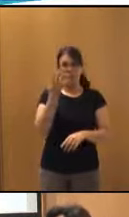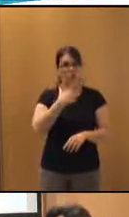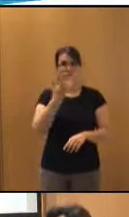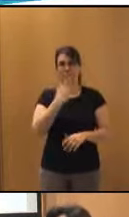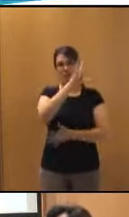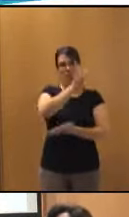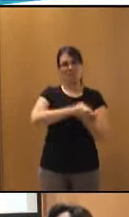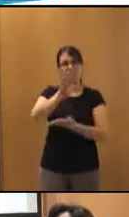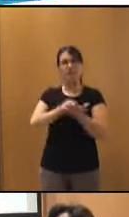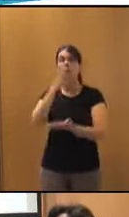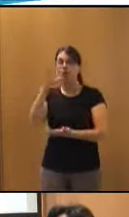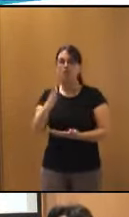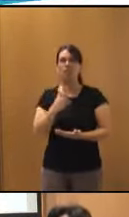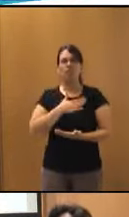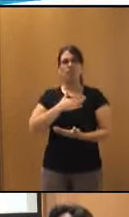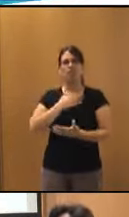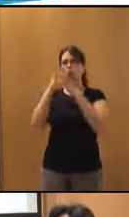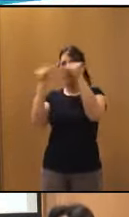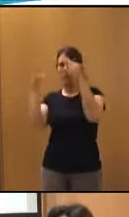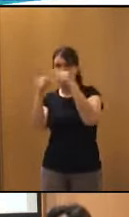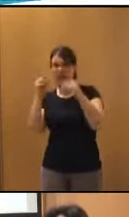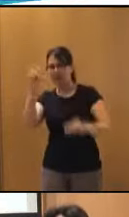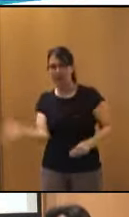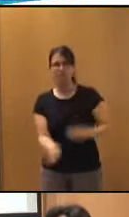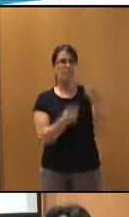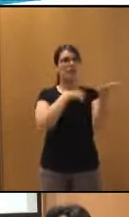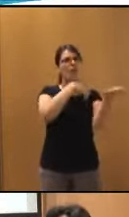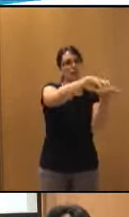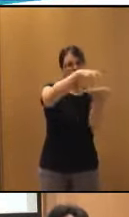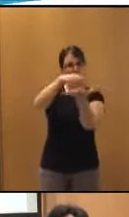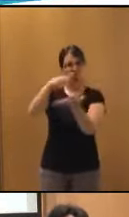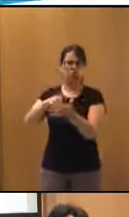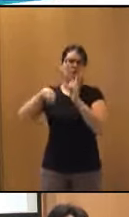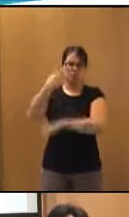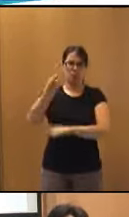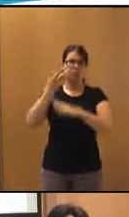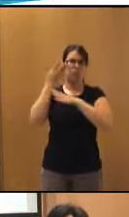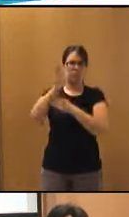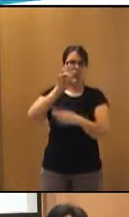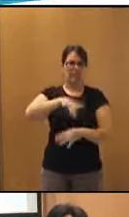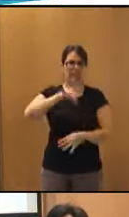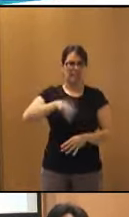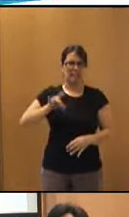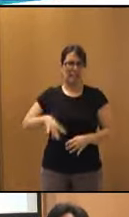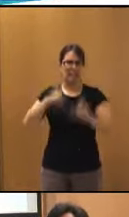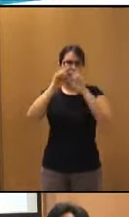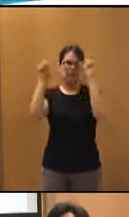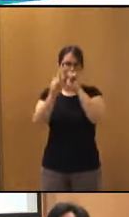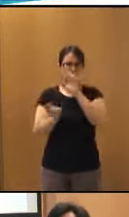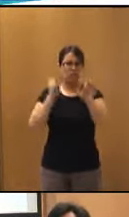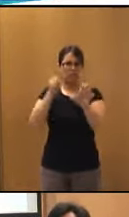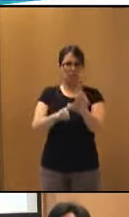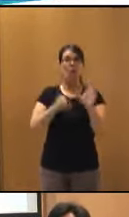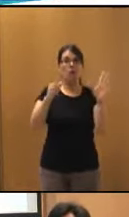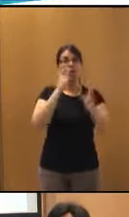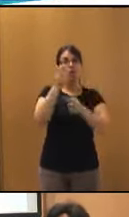fuimos proponiendo, tanto a universidades como a centros, que luego os voy a presentar todas las entidades que han participado,